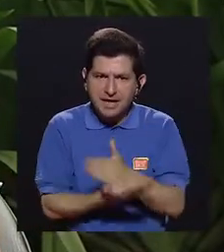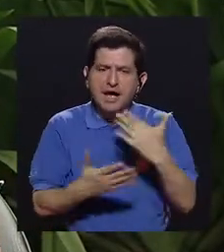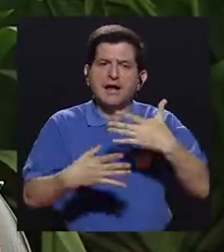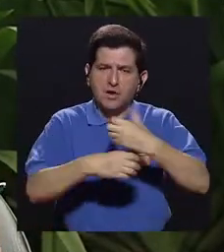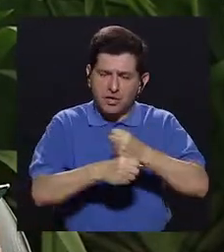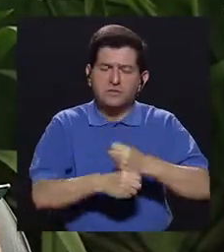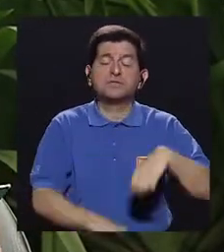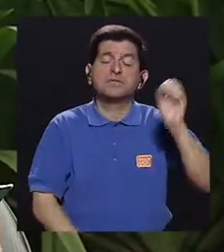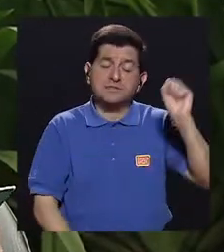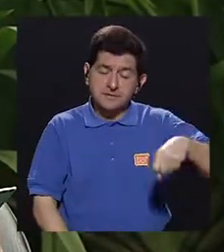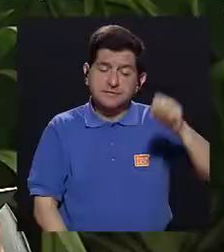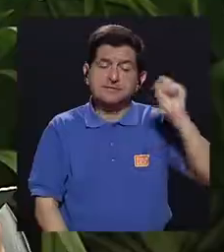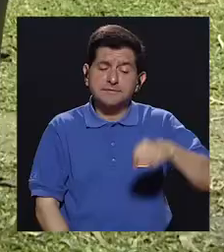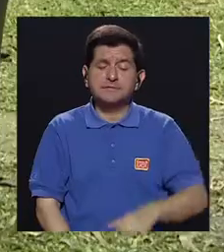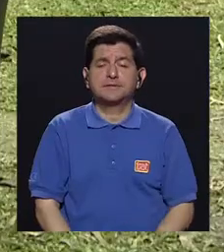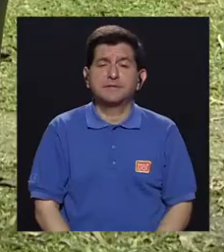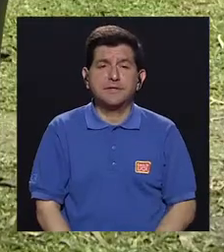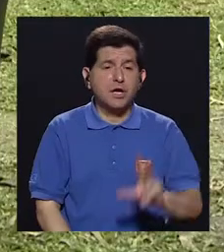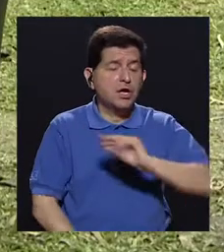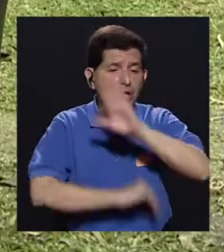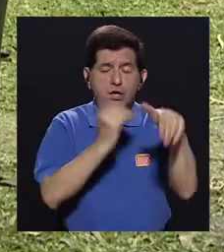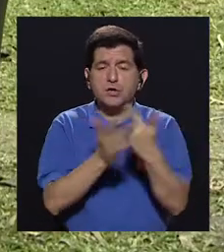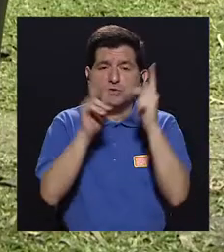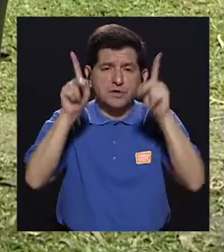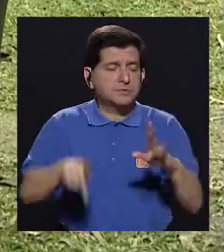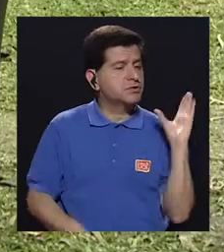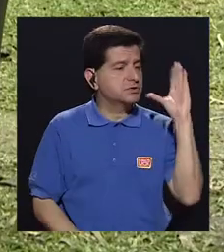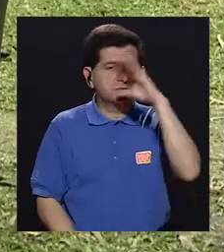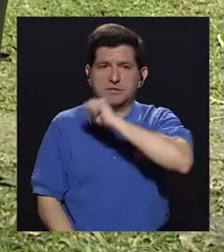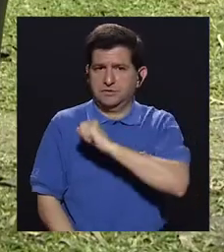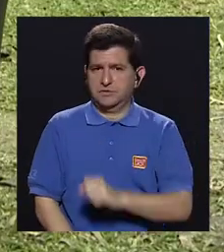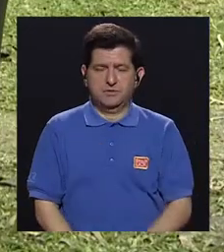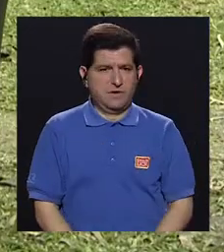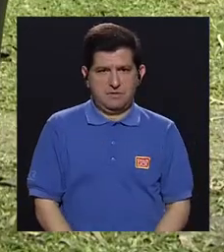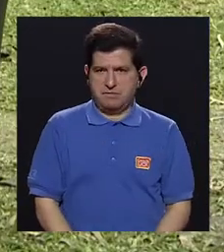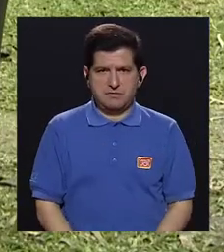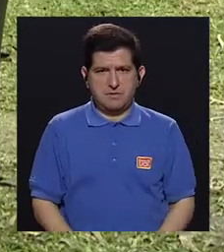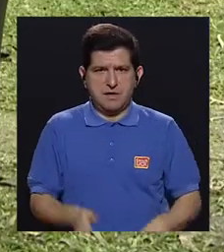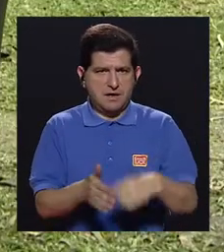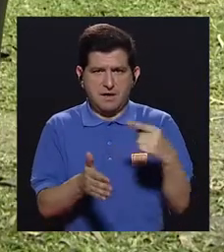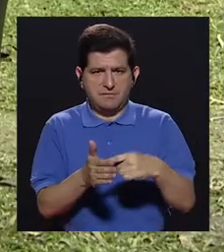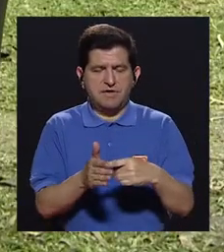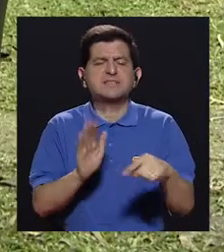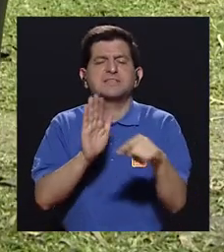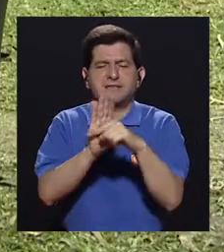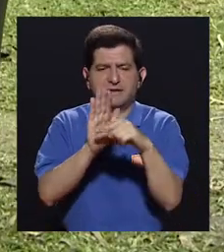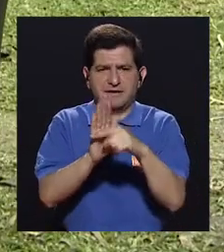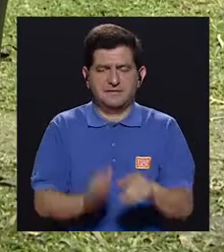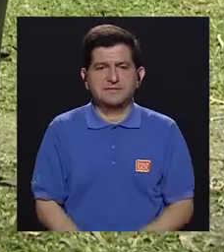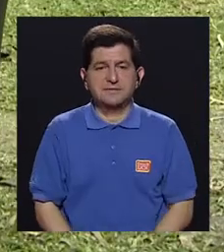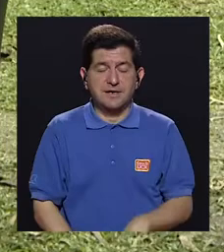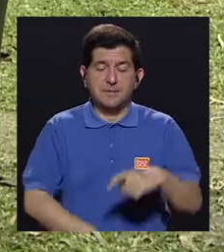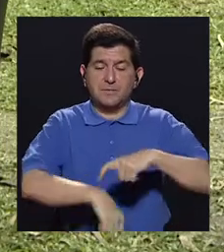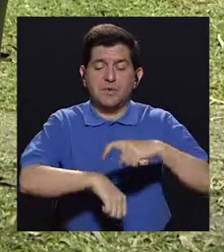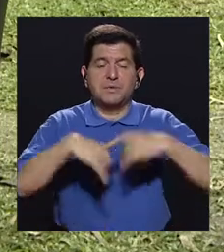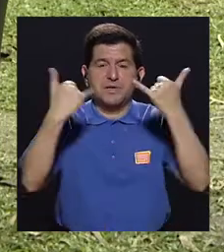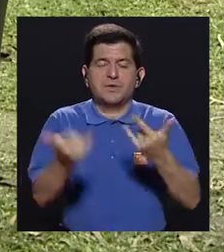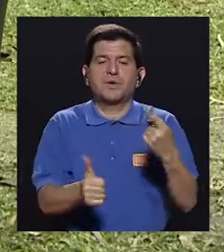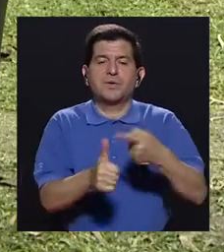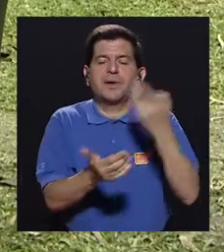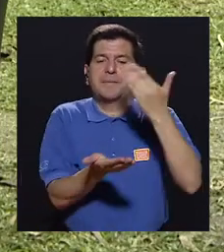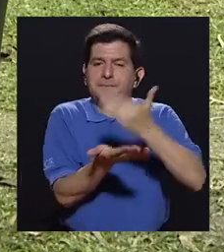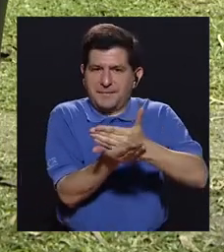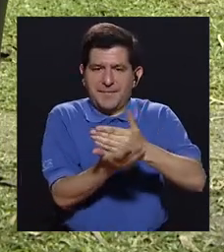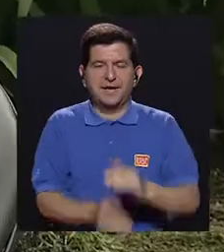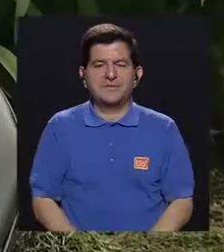hacer algo. Hay que hacer algo y no todo el mundo se está dando cuenta. Sí, a veces entramos como en una negación. Bueno, y este es el momento de hacer